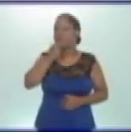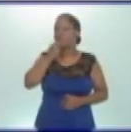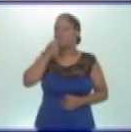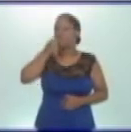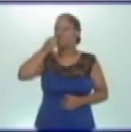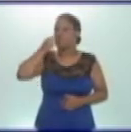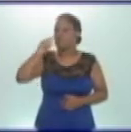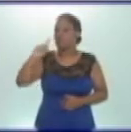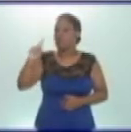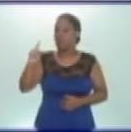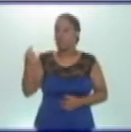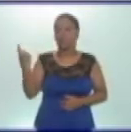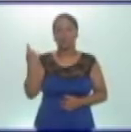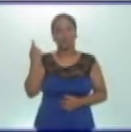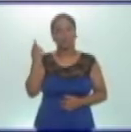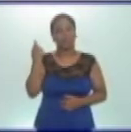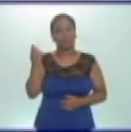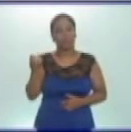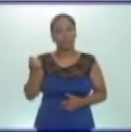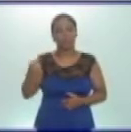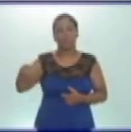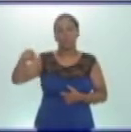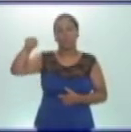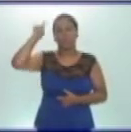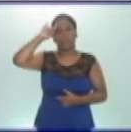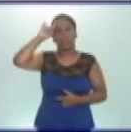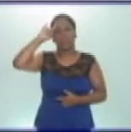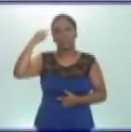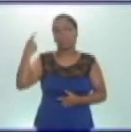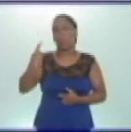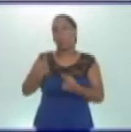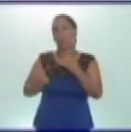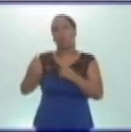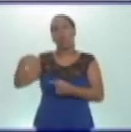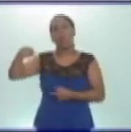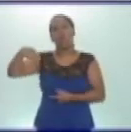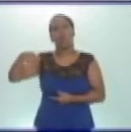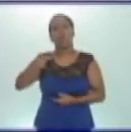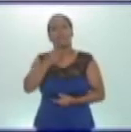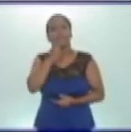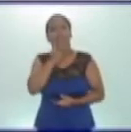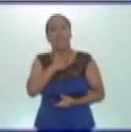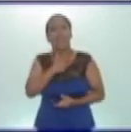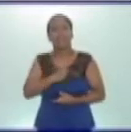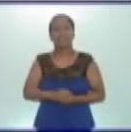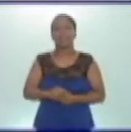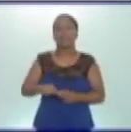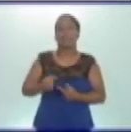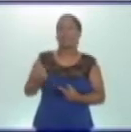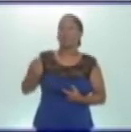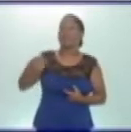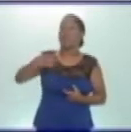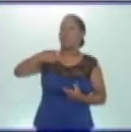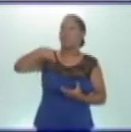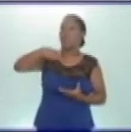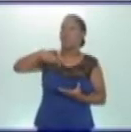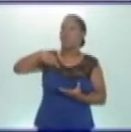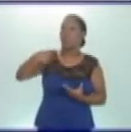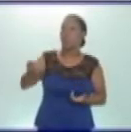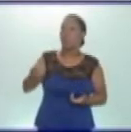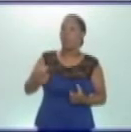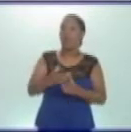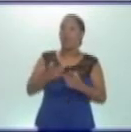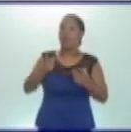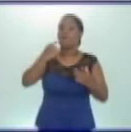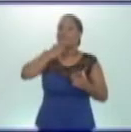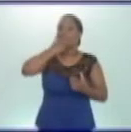necesaria para endulzar un tanto la leche o algún jugo que sea muy ácido. Porque los jugos de frutas naturales no llevan